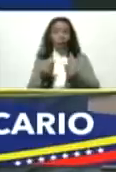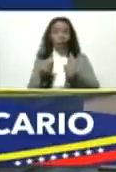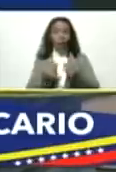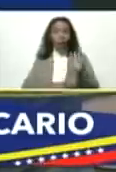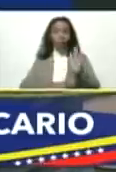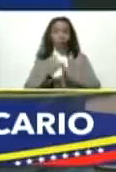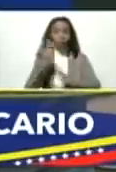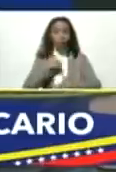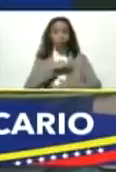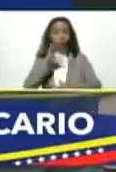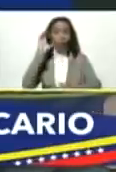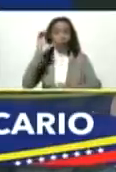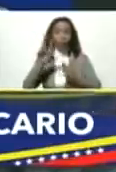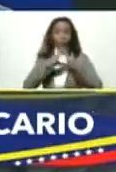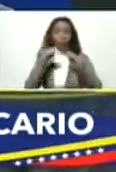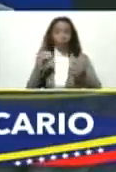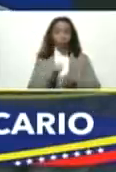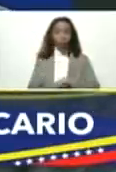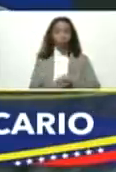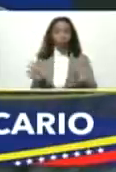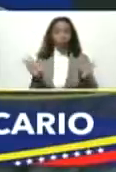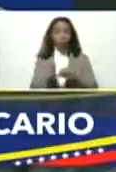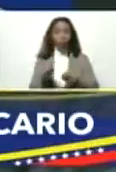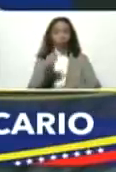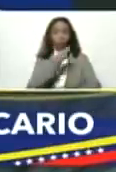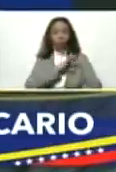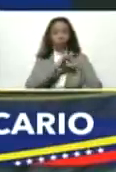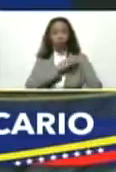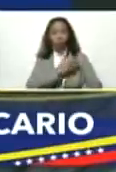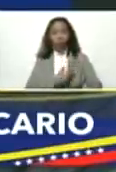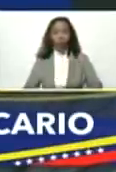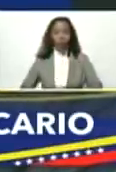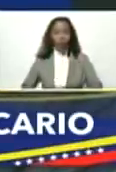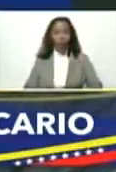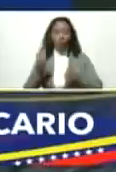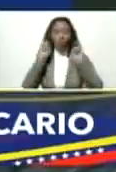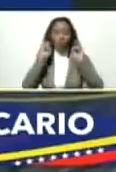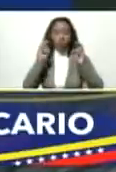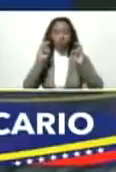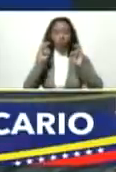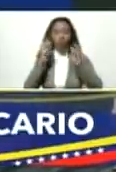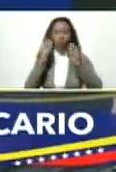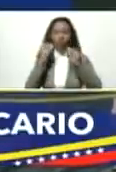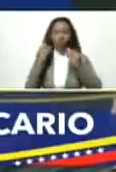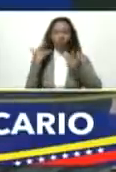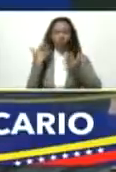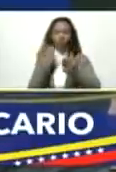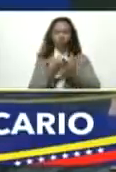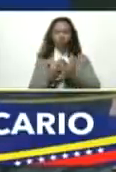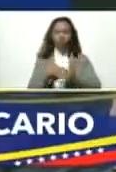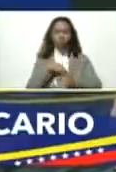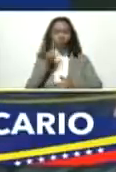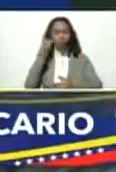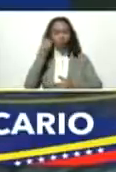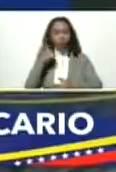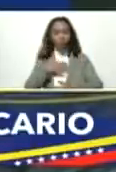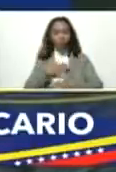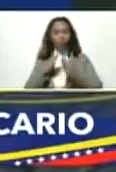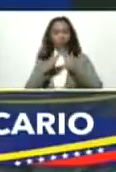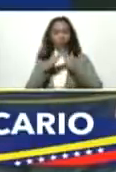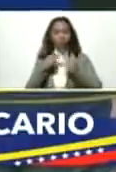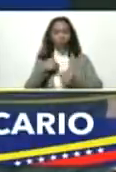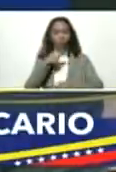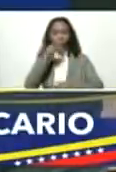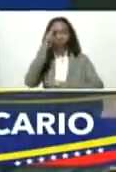desarrollo de nuestro país como un todo concluyo señor presidente con una frase que desde hace mucho tiempo la escuché en mi casa de mi padre y la